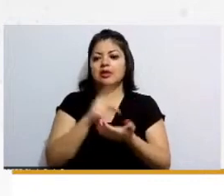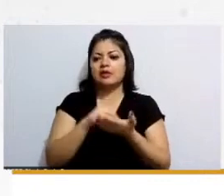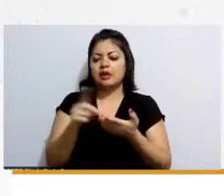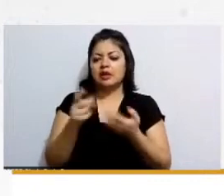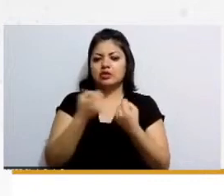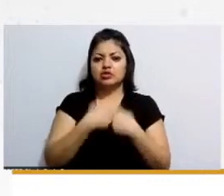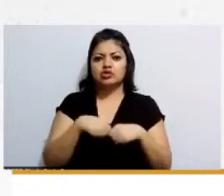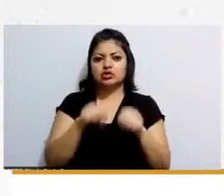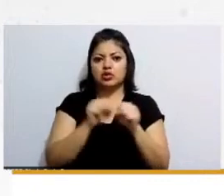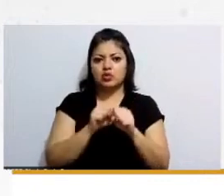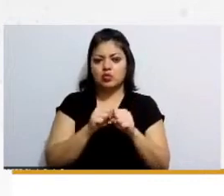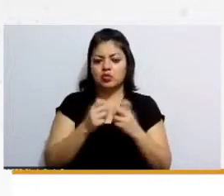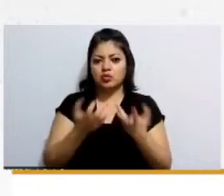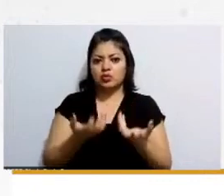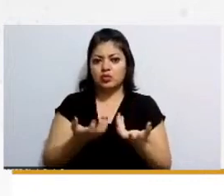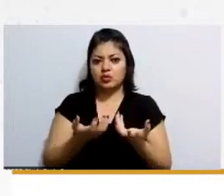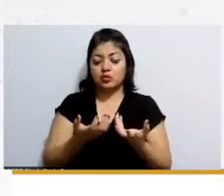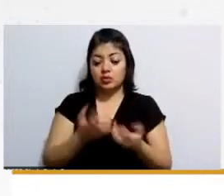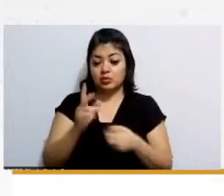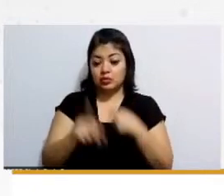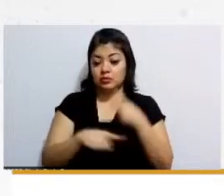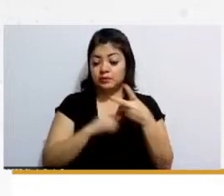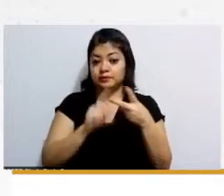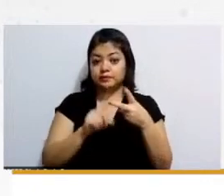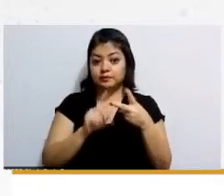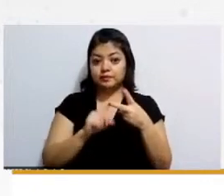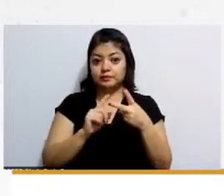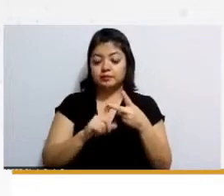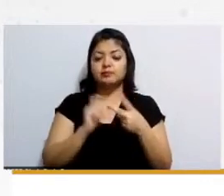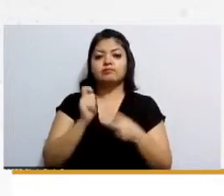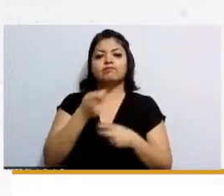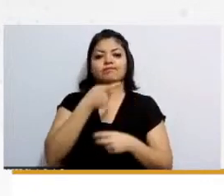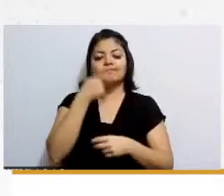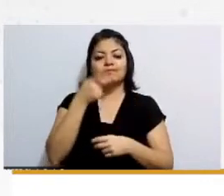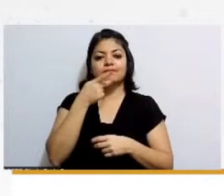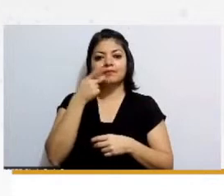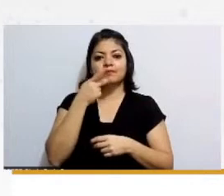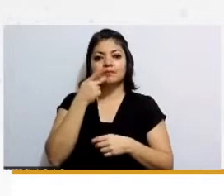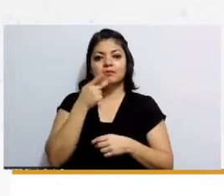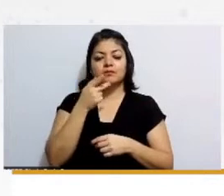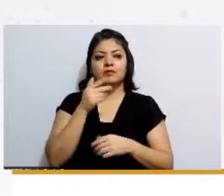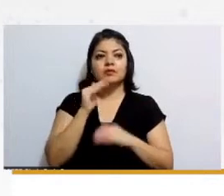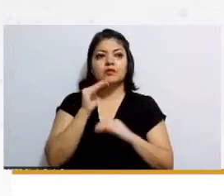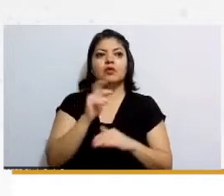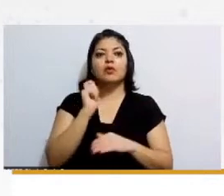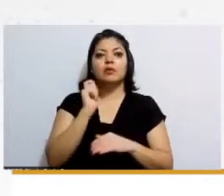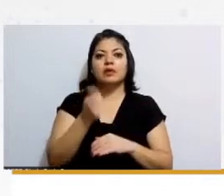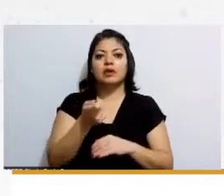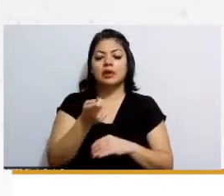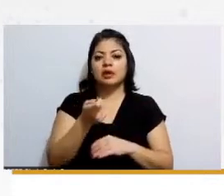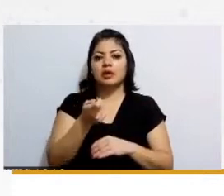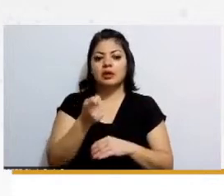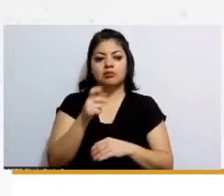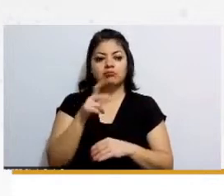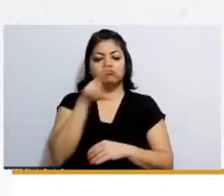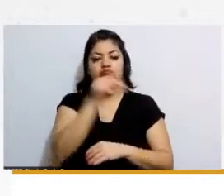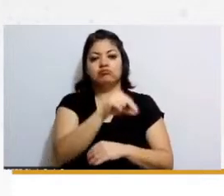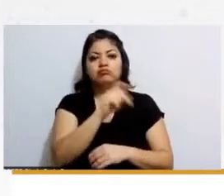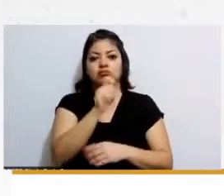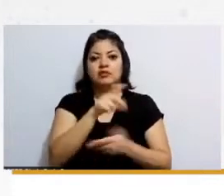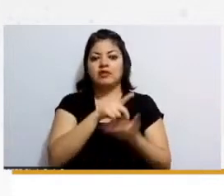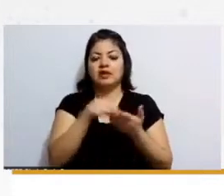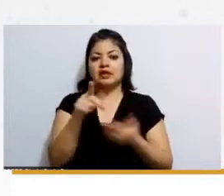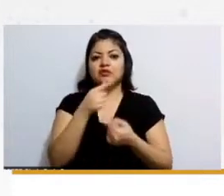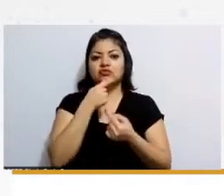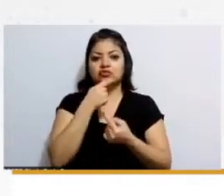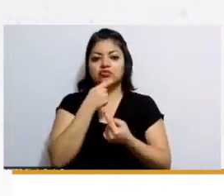social en un segundo punto pues estaríamos hablando que se está negando el derecho a los niños y